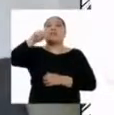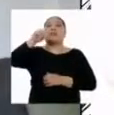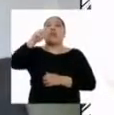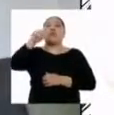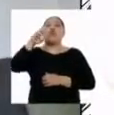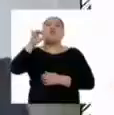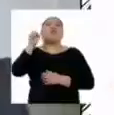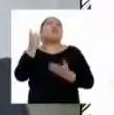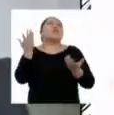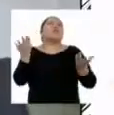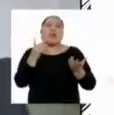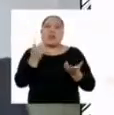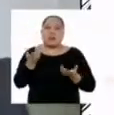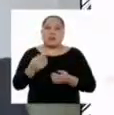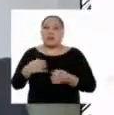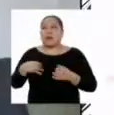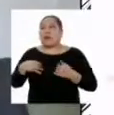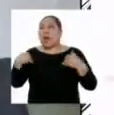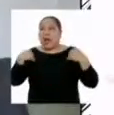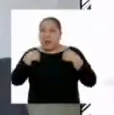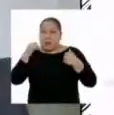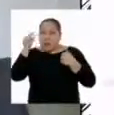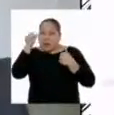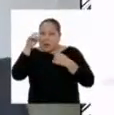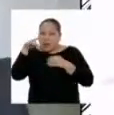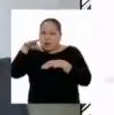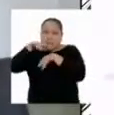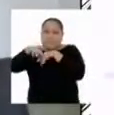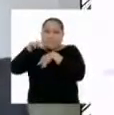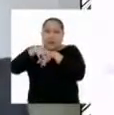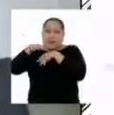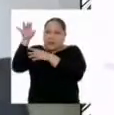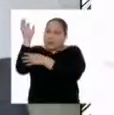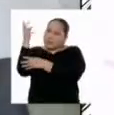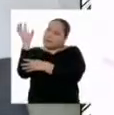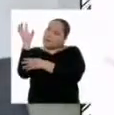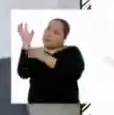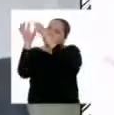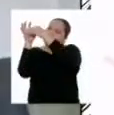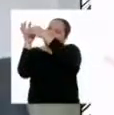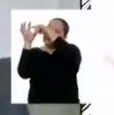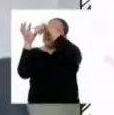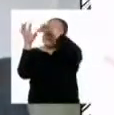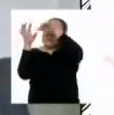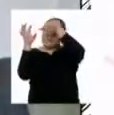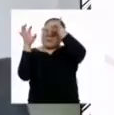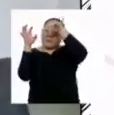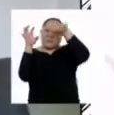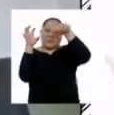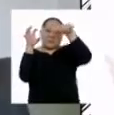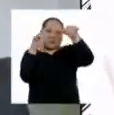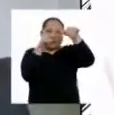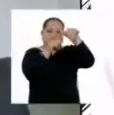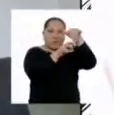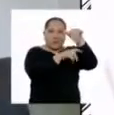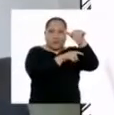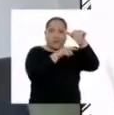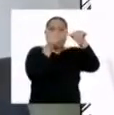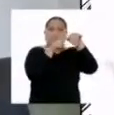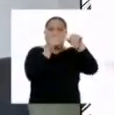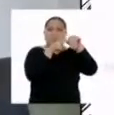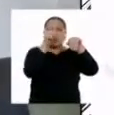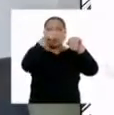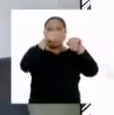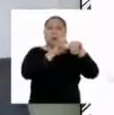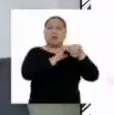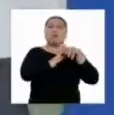de temperatura, estos polinizadores van a migrar a lugares más favorables. Sin embargo, las plantas no, quedándose